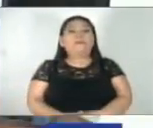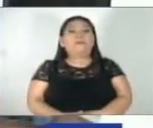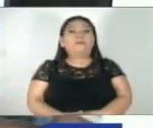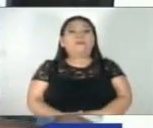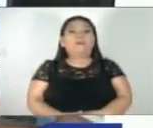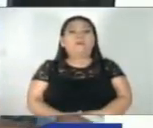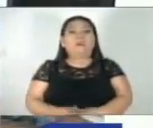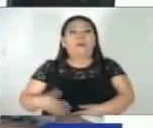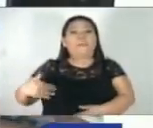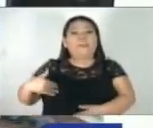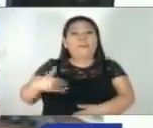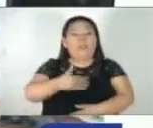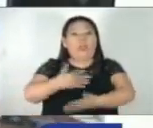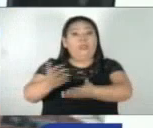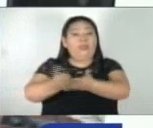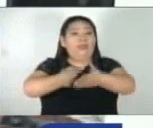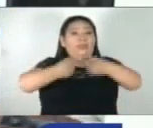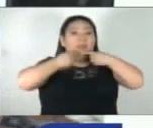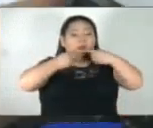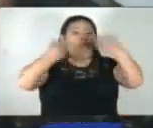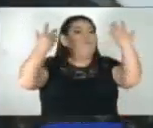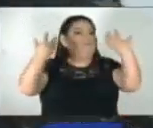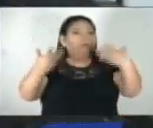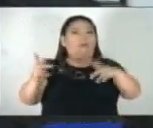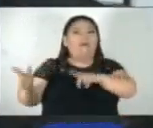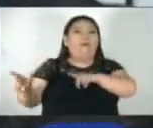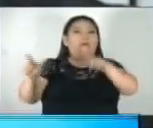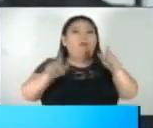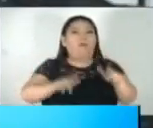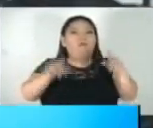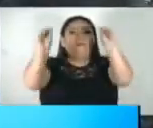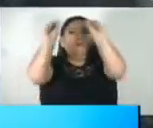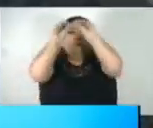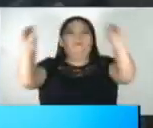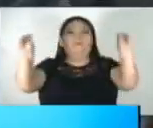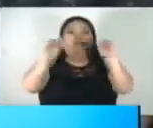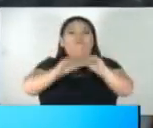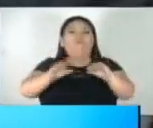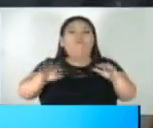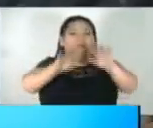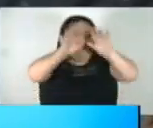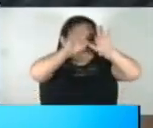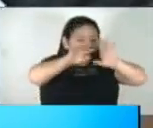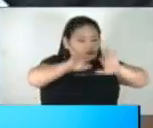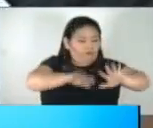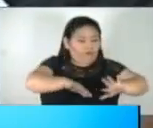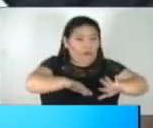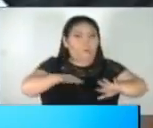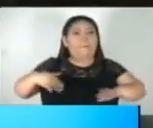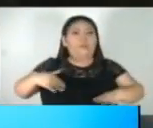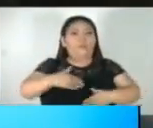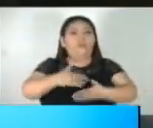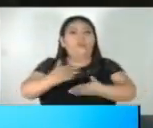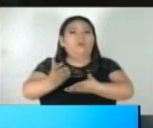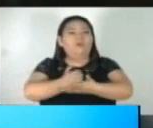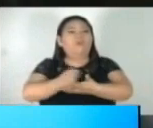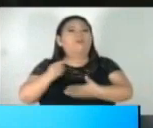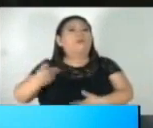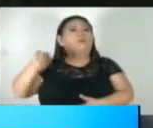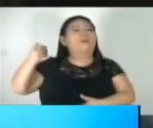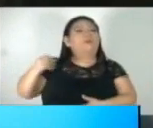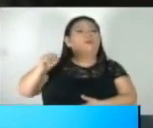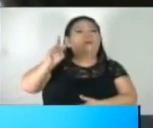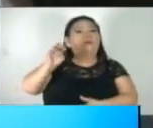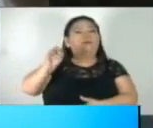El Ministerio de Hacienda habilitó el sitio web para la declaración del impuesto sobre la renta correspondiente al ejercicio